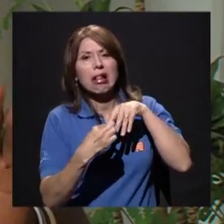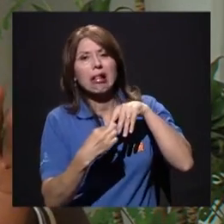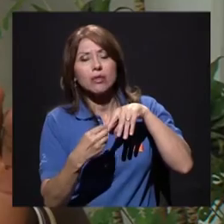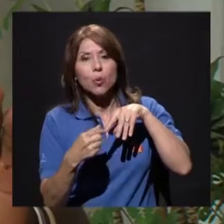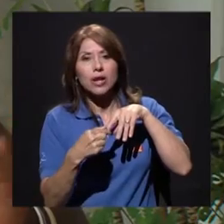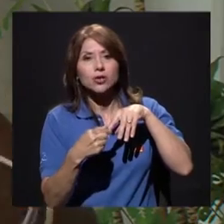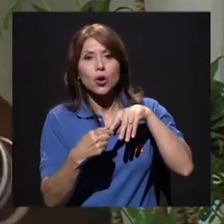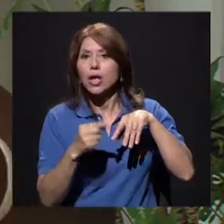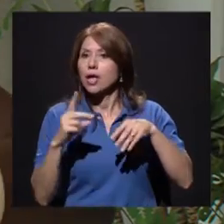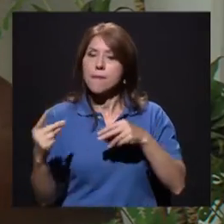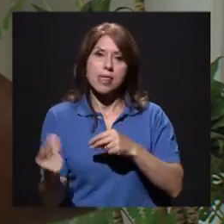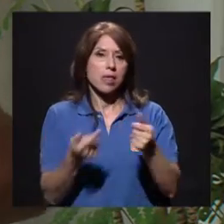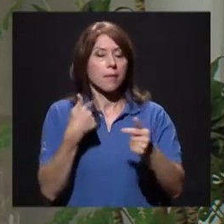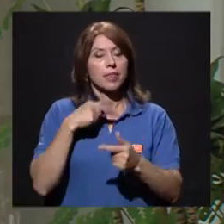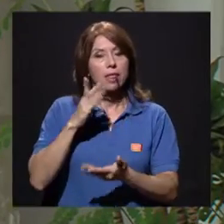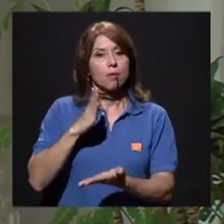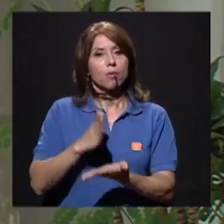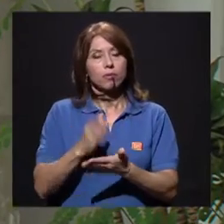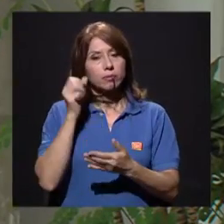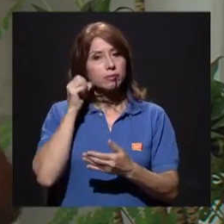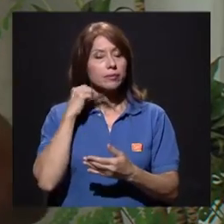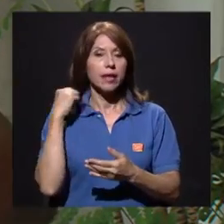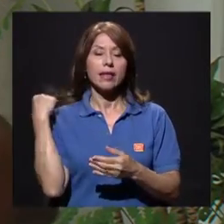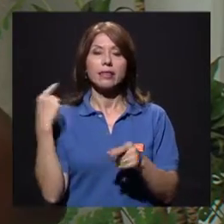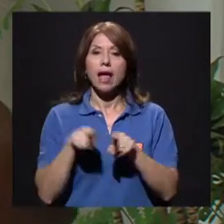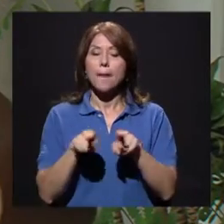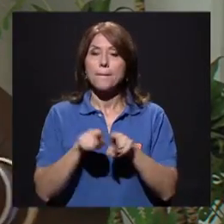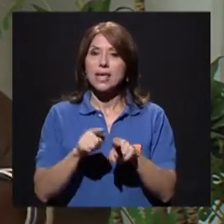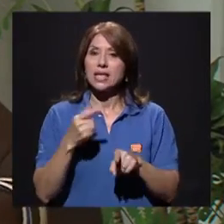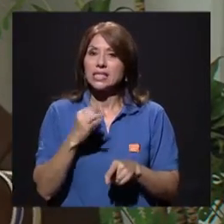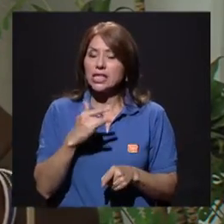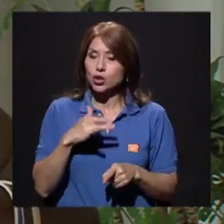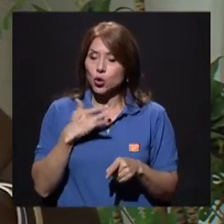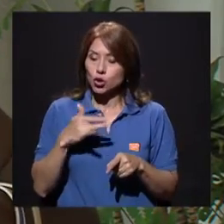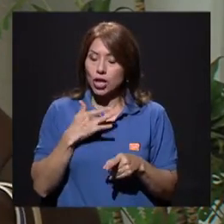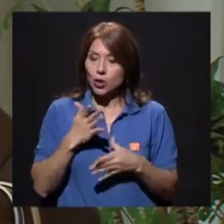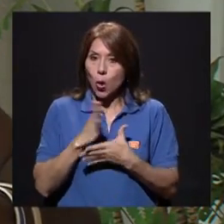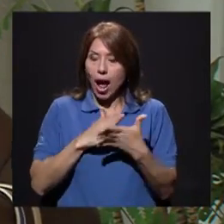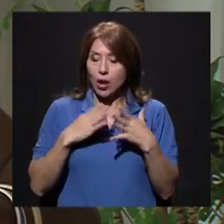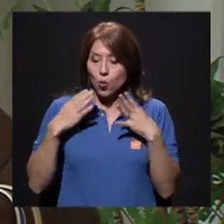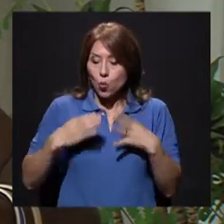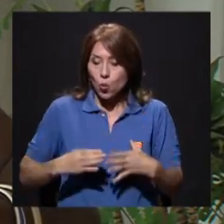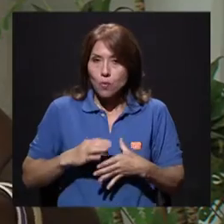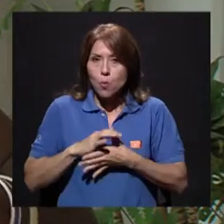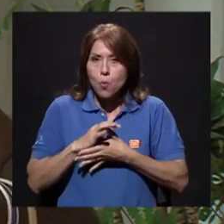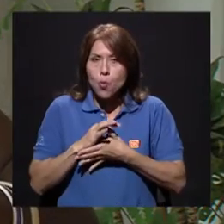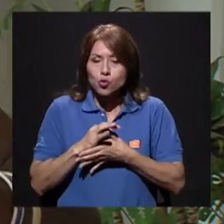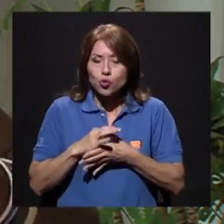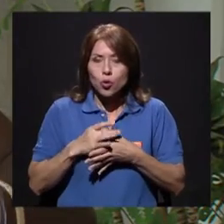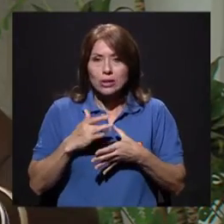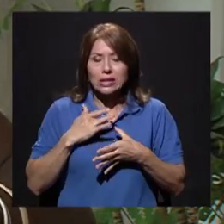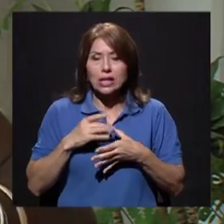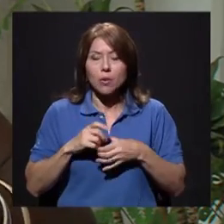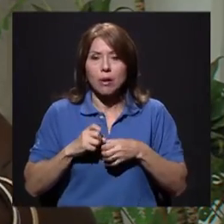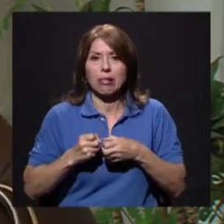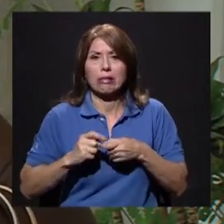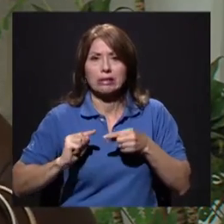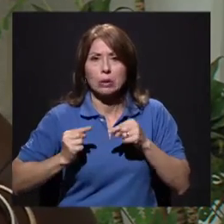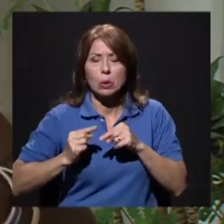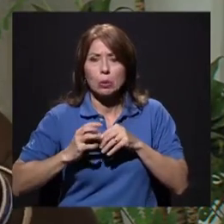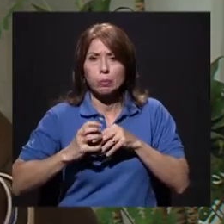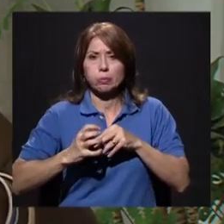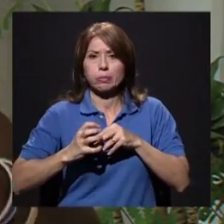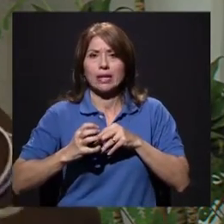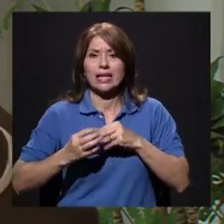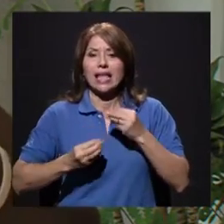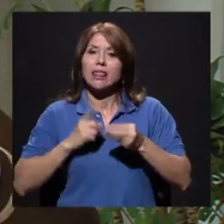detenerme. Si yo siento que hubo un desgarre en mi muslo, pues yo tengo que detenerme inmediatamente. Tal vez el atleta va a querer seguir,